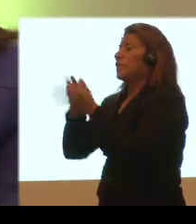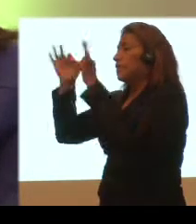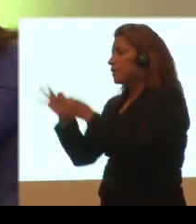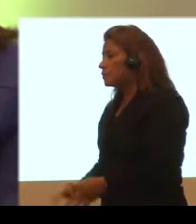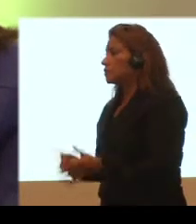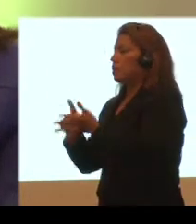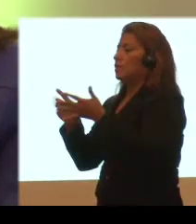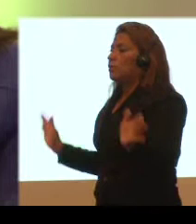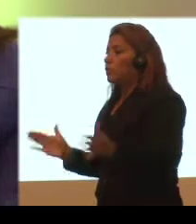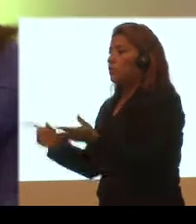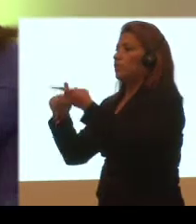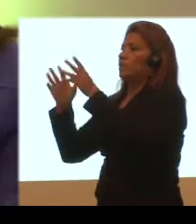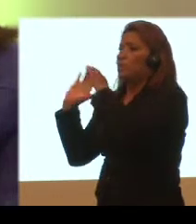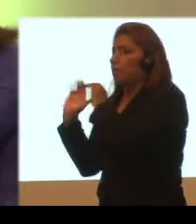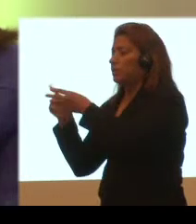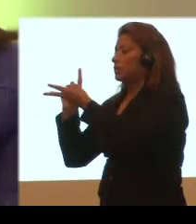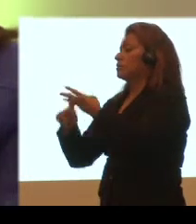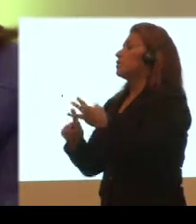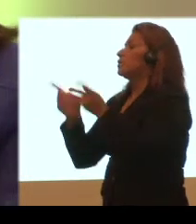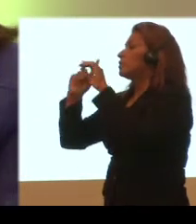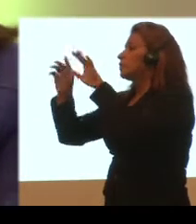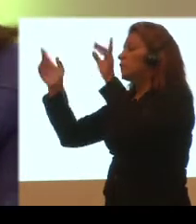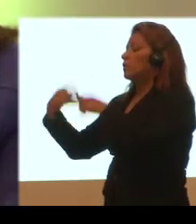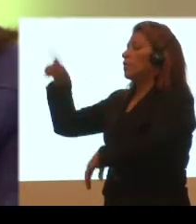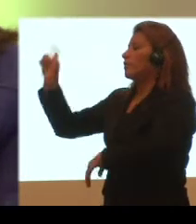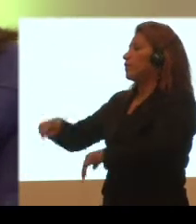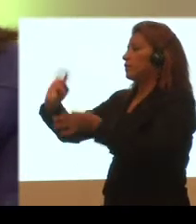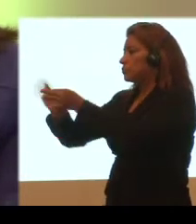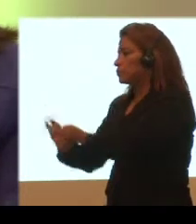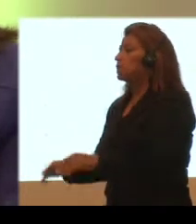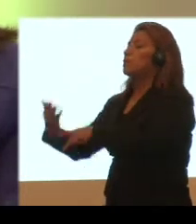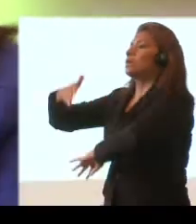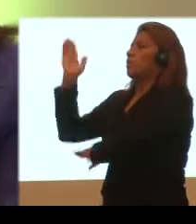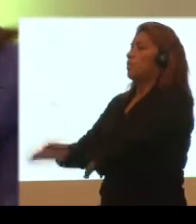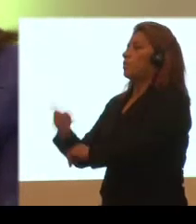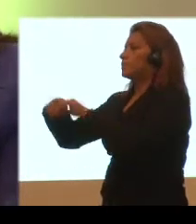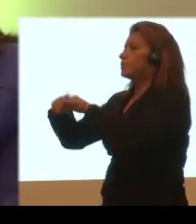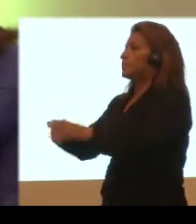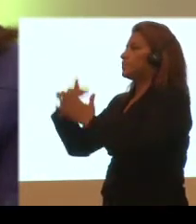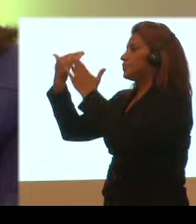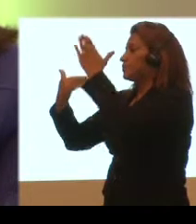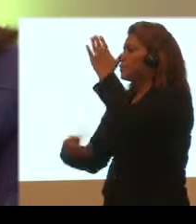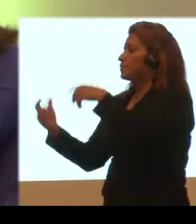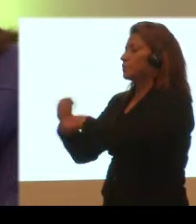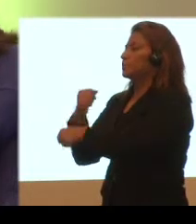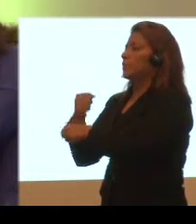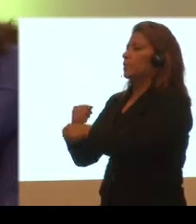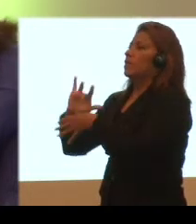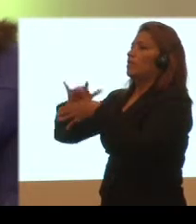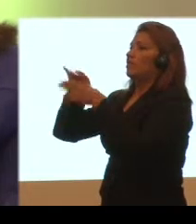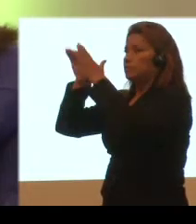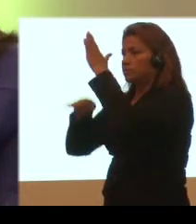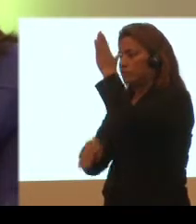estímulos, obligatoriedad de las normas de gestión de riesgos, deber de reparación y cumplimiento de los estándares mínimos de prevención y